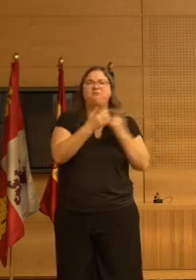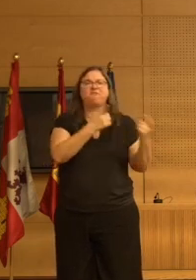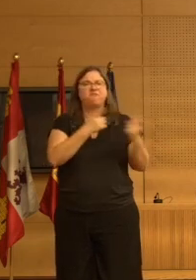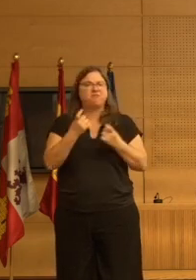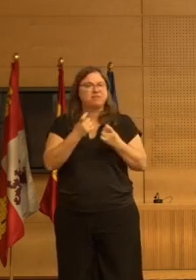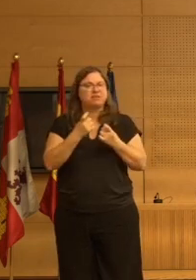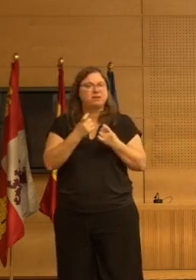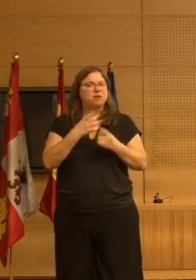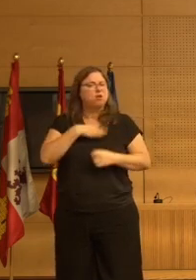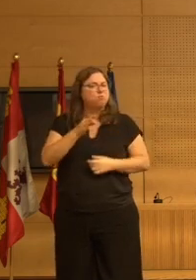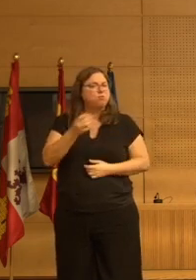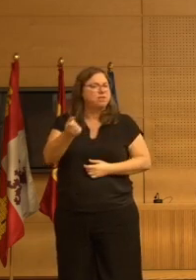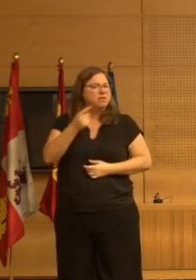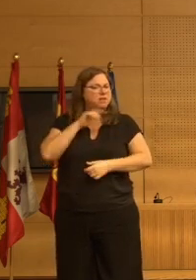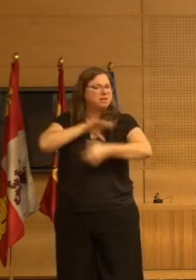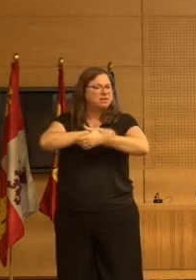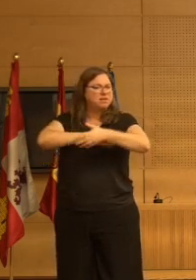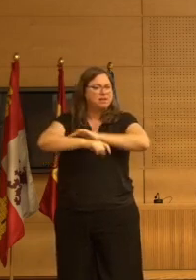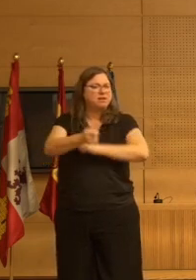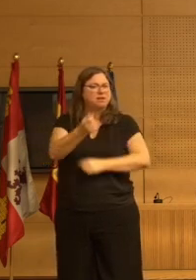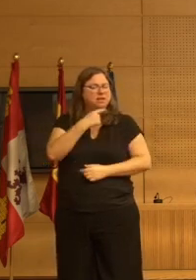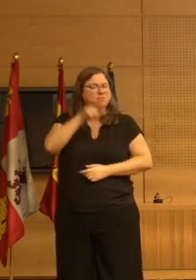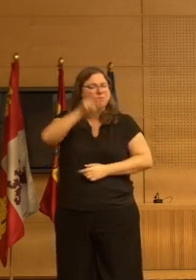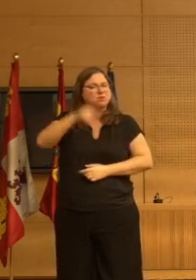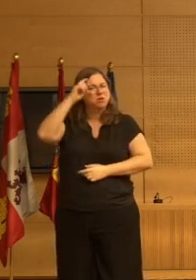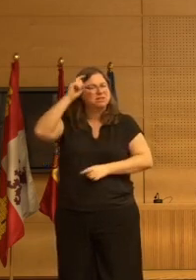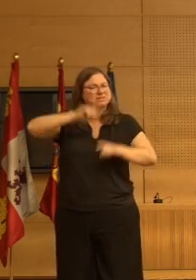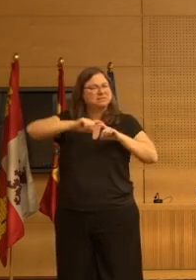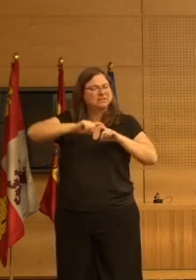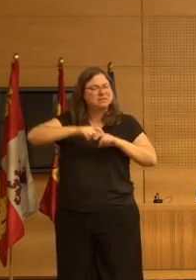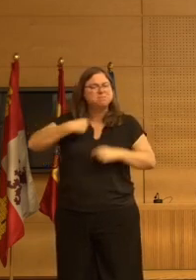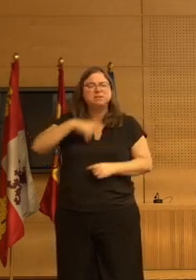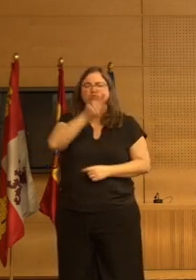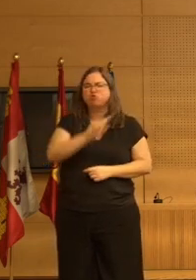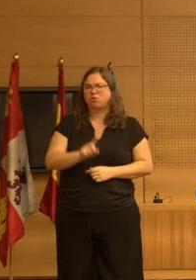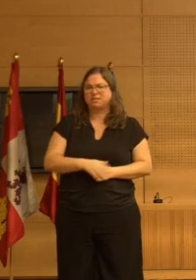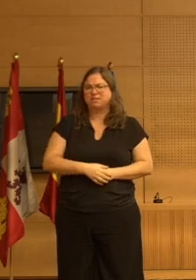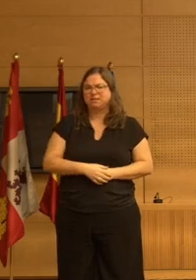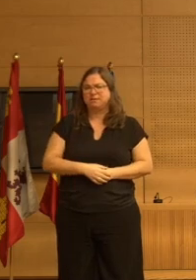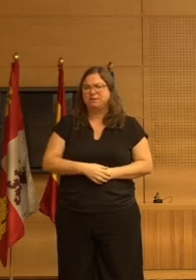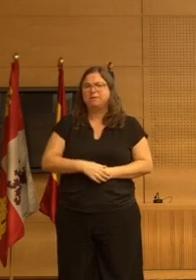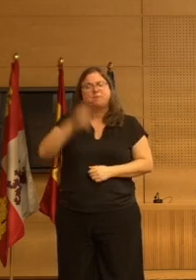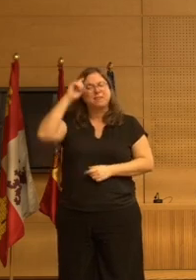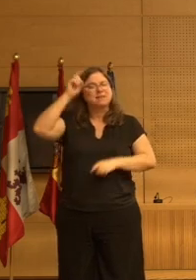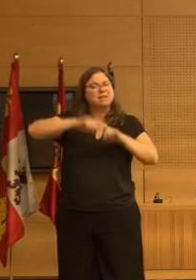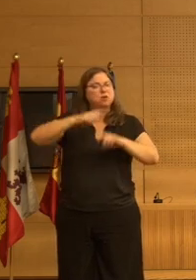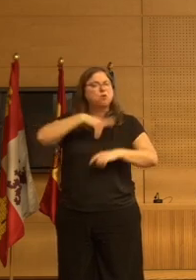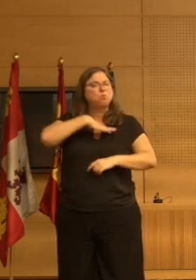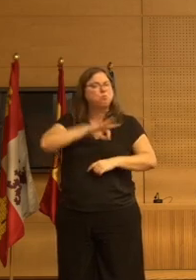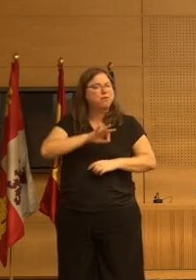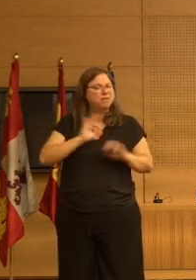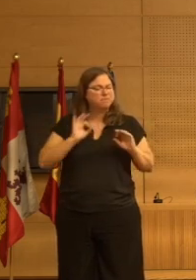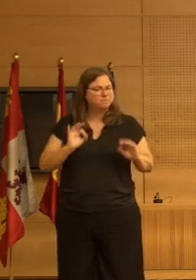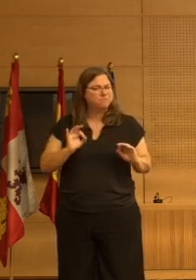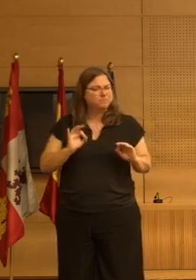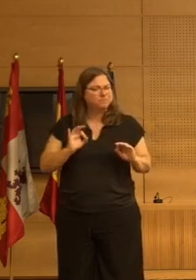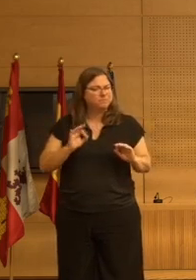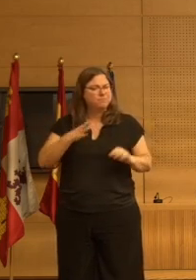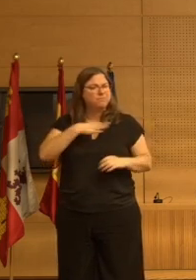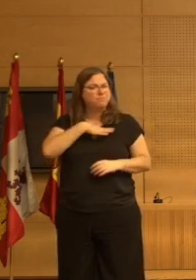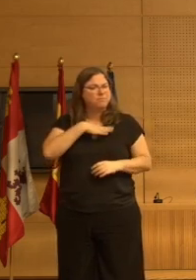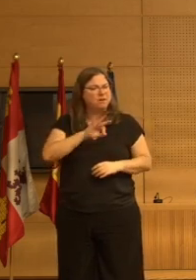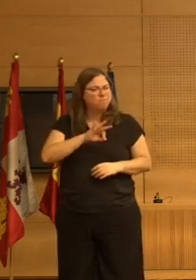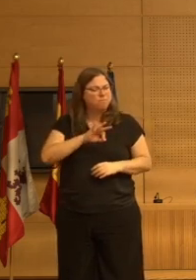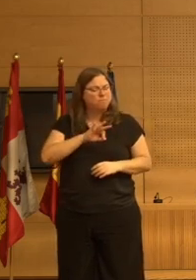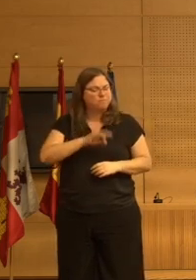lo que podía ser una sujeción química en un paciente psiquiátrico pero no es el mismo paciente el paciente psiquiátrico puede ser realmente puede producir como